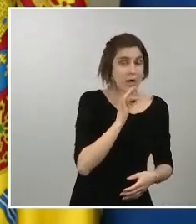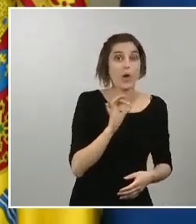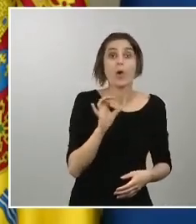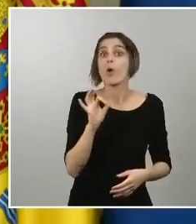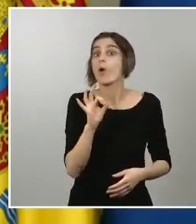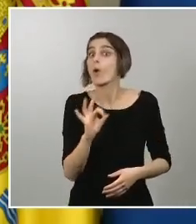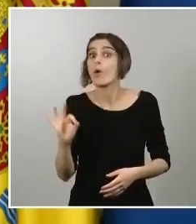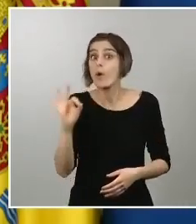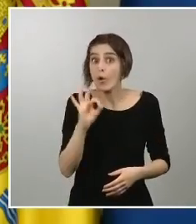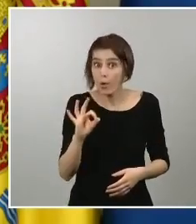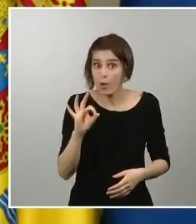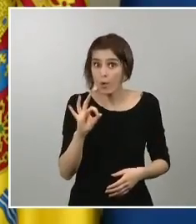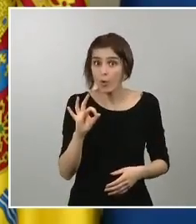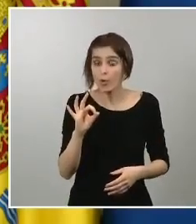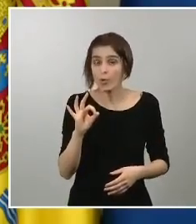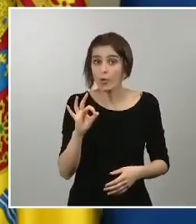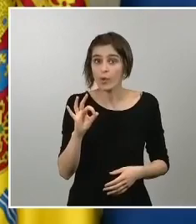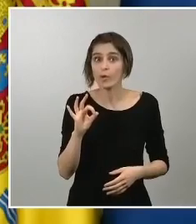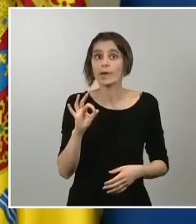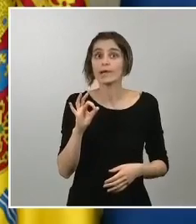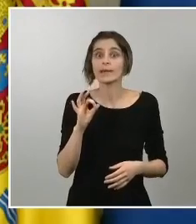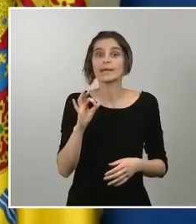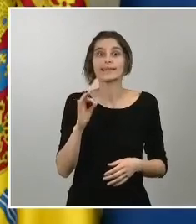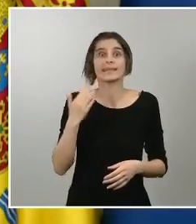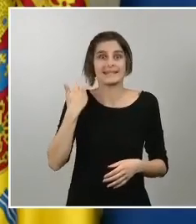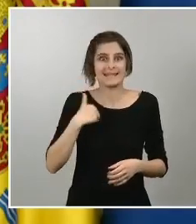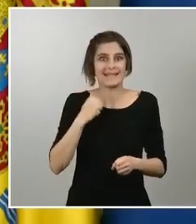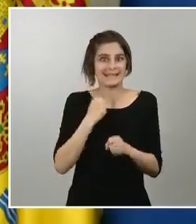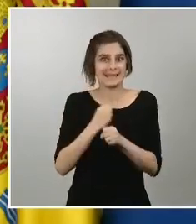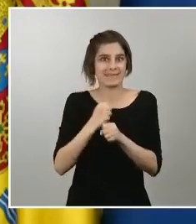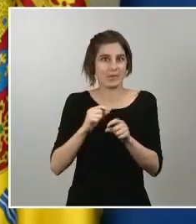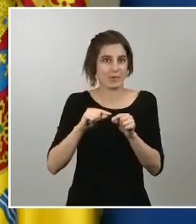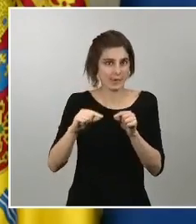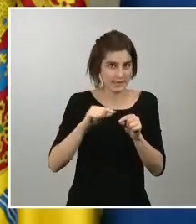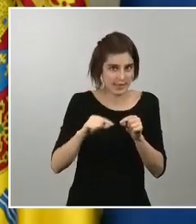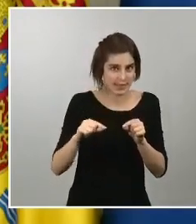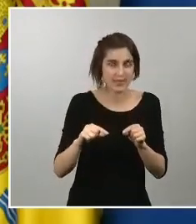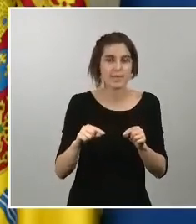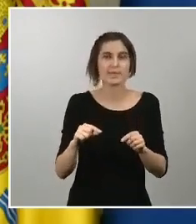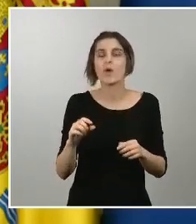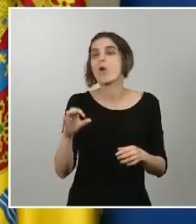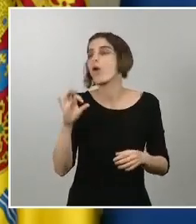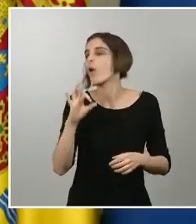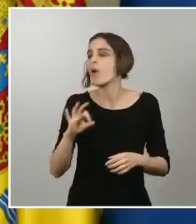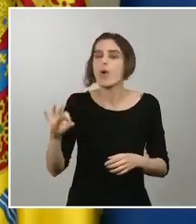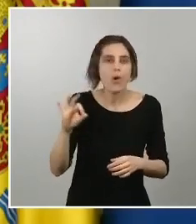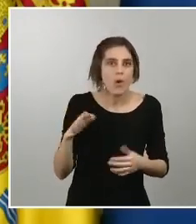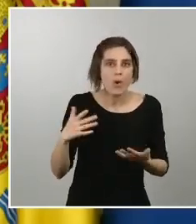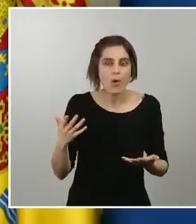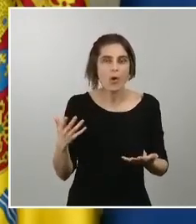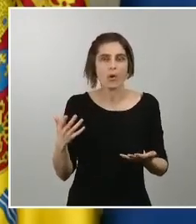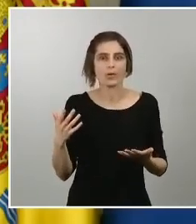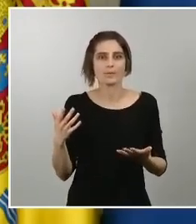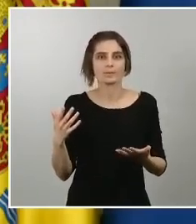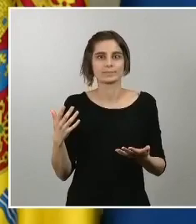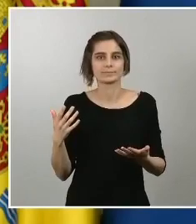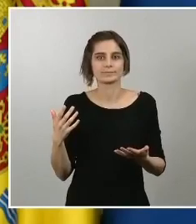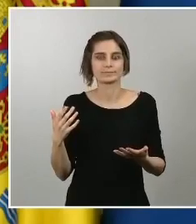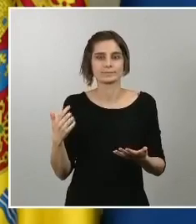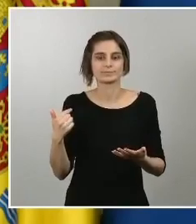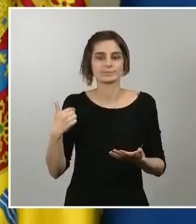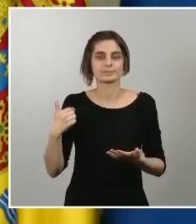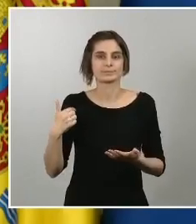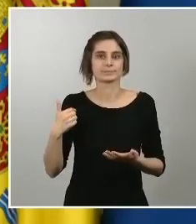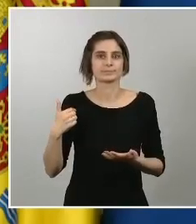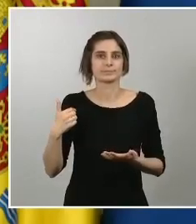desempeñando sus funciones con teletrabajo o como hemos dicho están sujetos a una prestación de incapacidad temporal